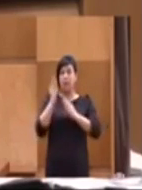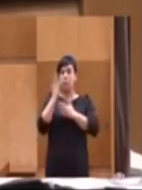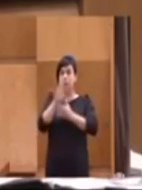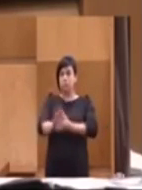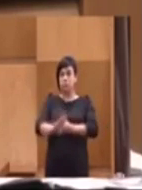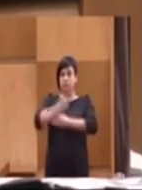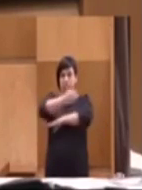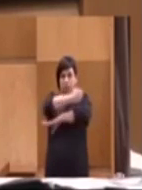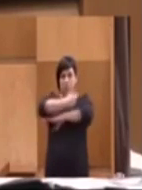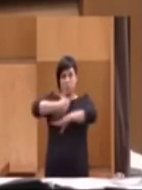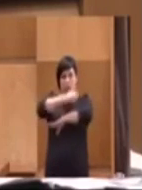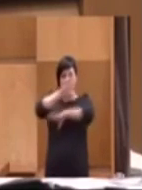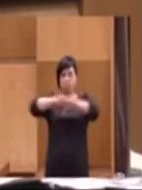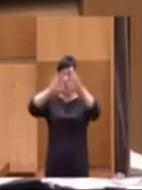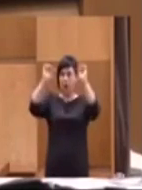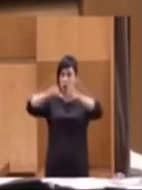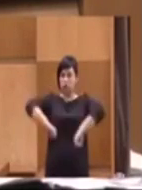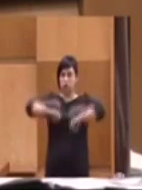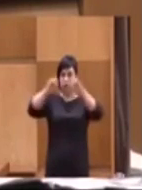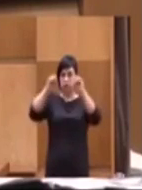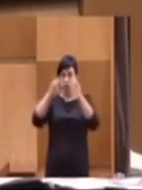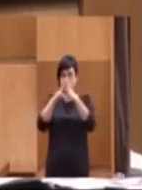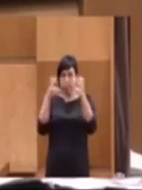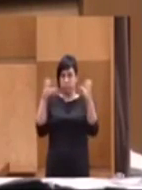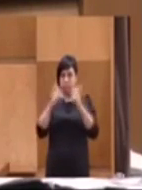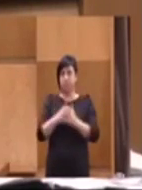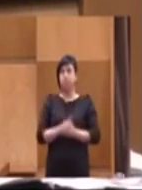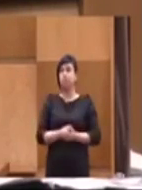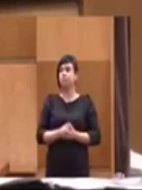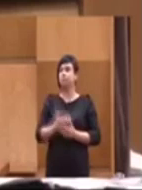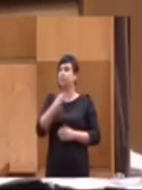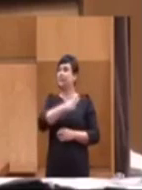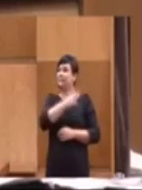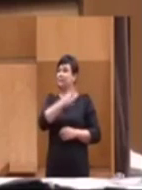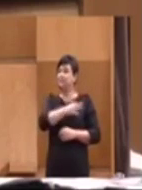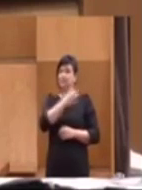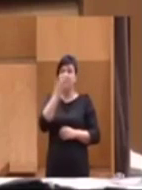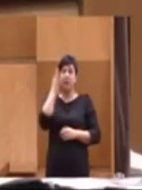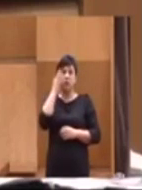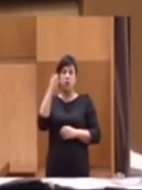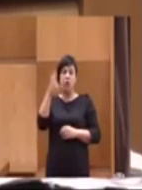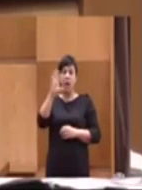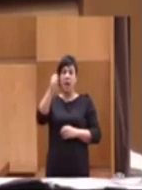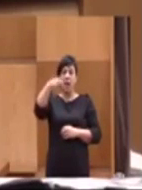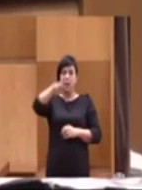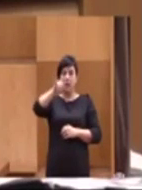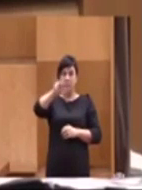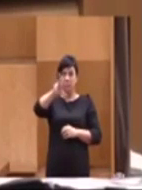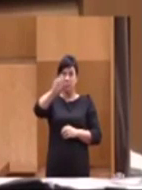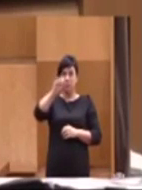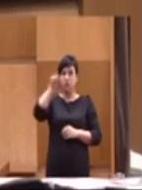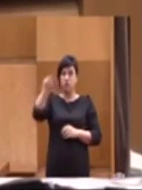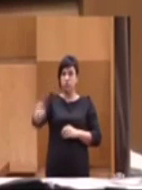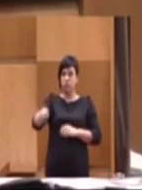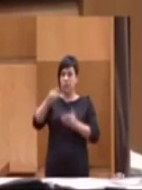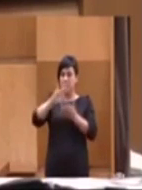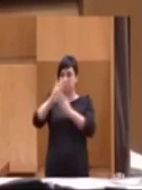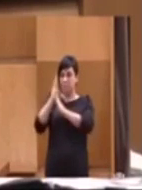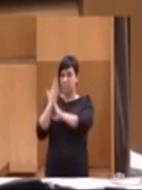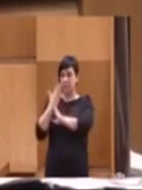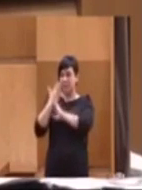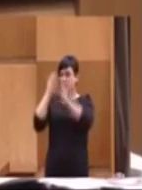conseguir ese consenso. Lo cual, señora Campillo, prácticamente el punto de transacción que usted plantea quedaría